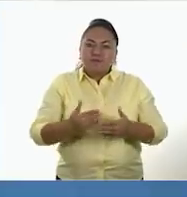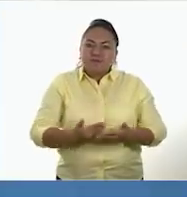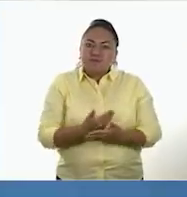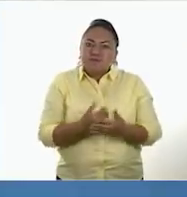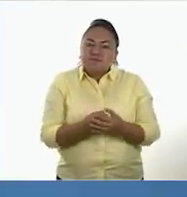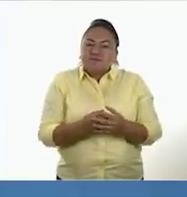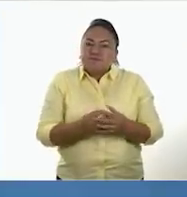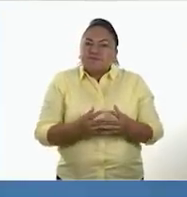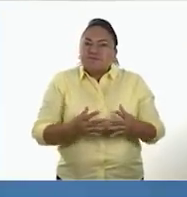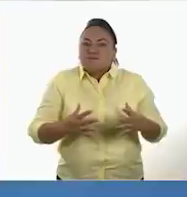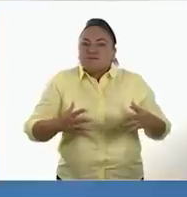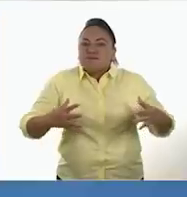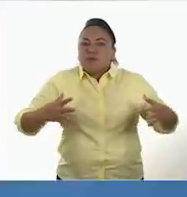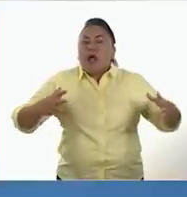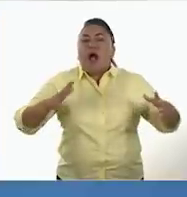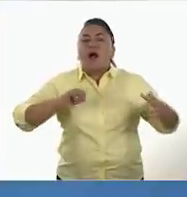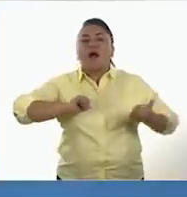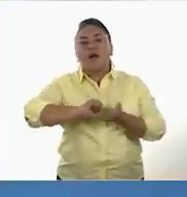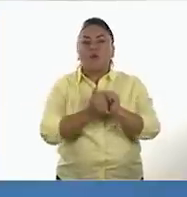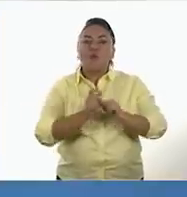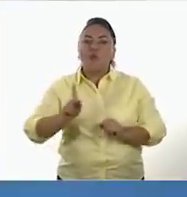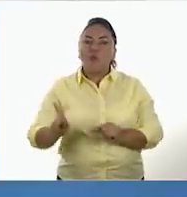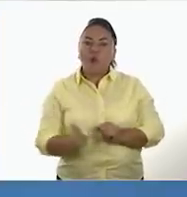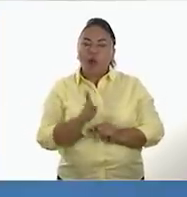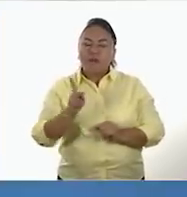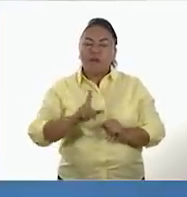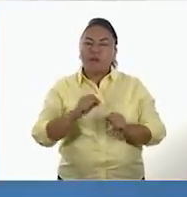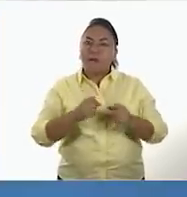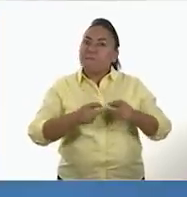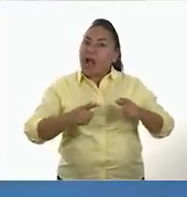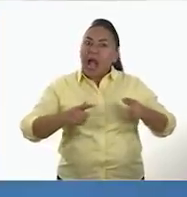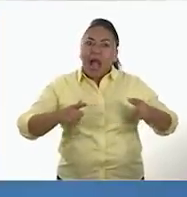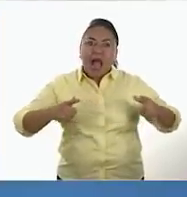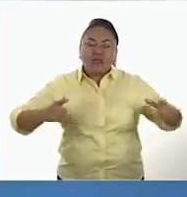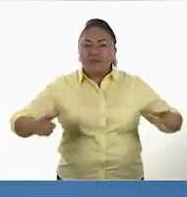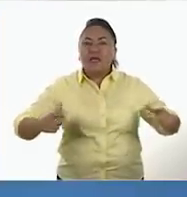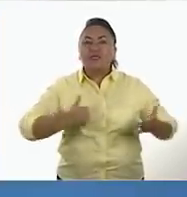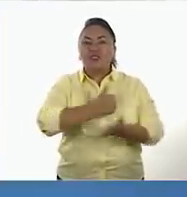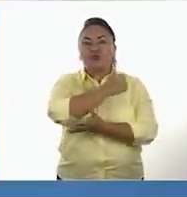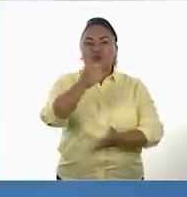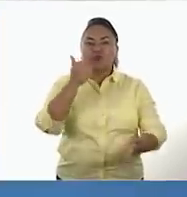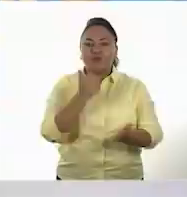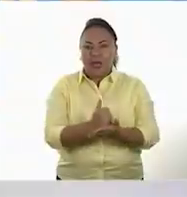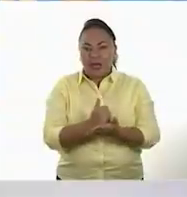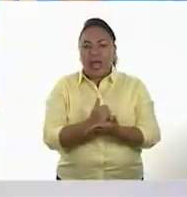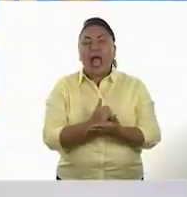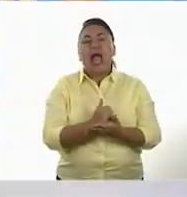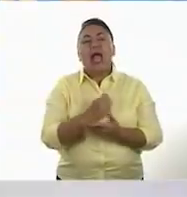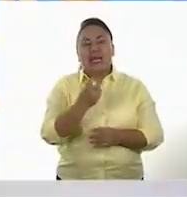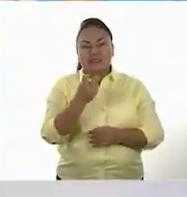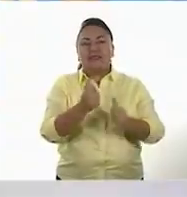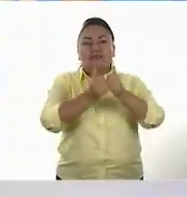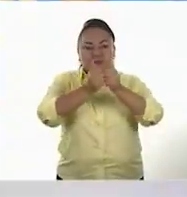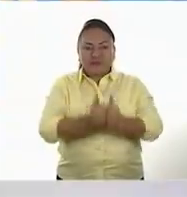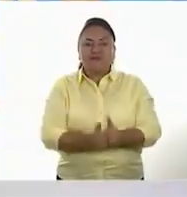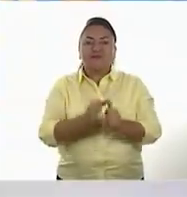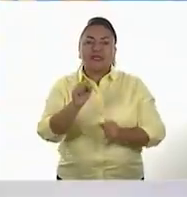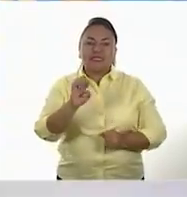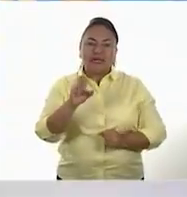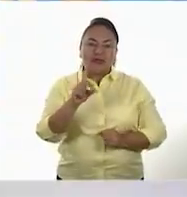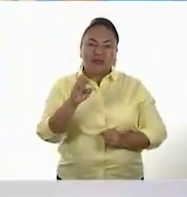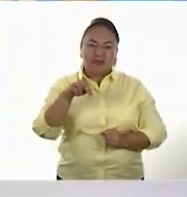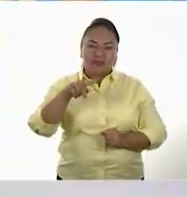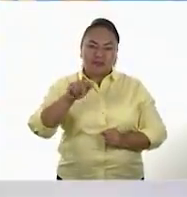creciendo y formaron pueblos, y más adelante ciudades un poco más complejas. Exacto. Estos son los sedentarios. Ajá. En la siguiente